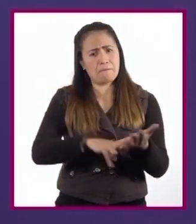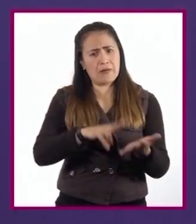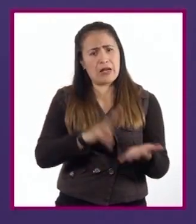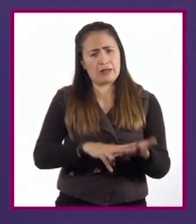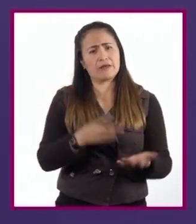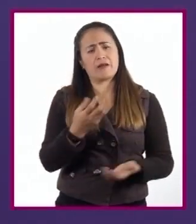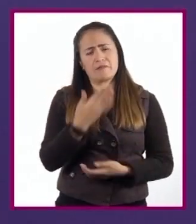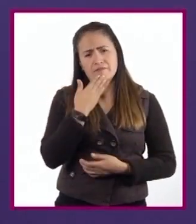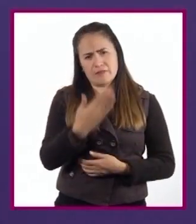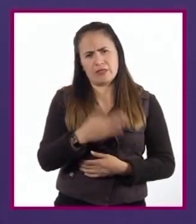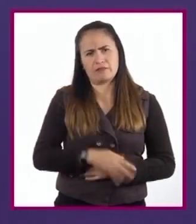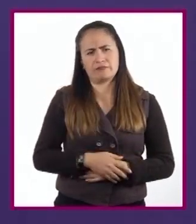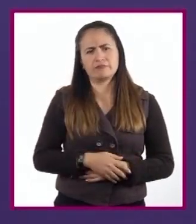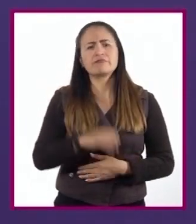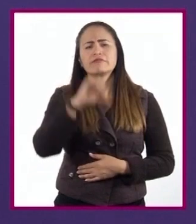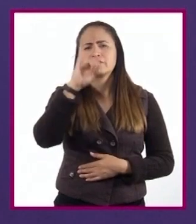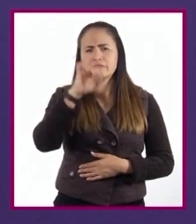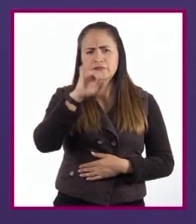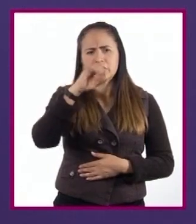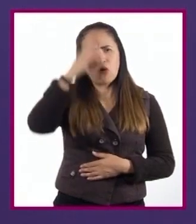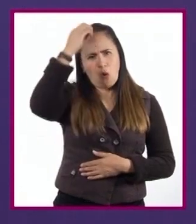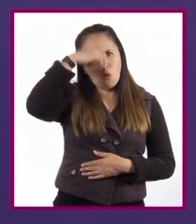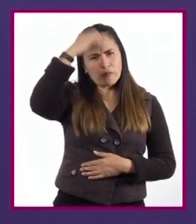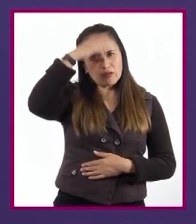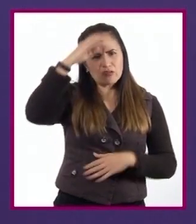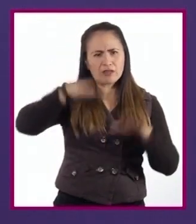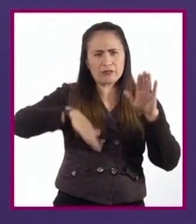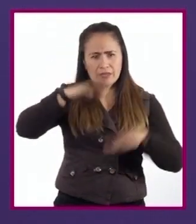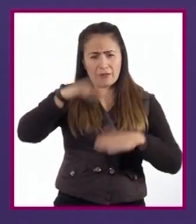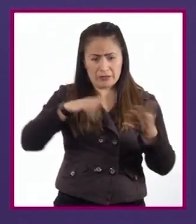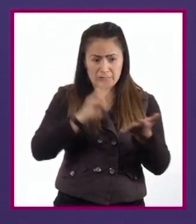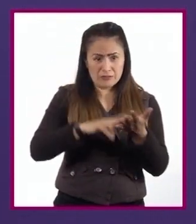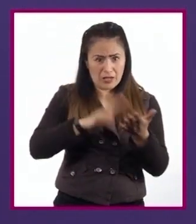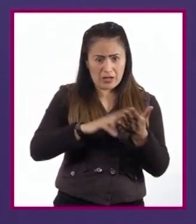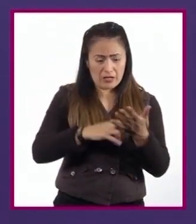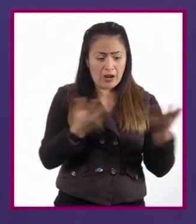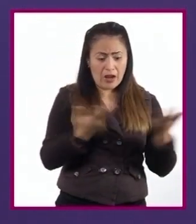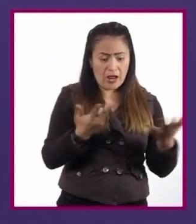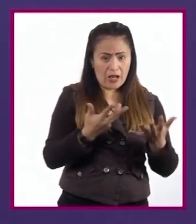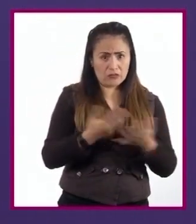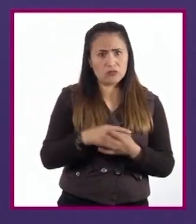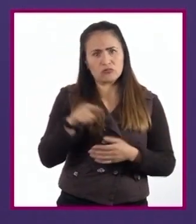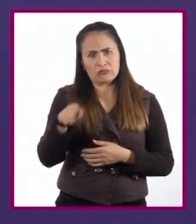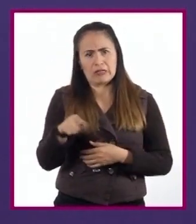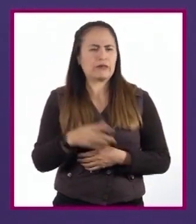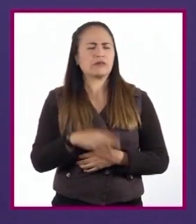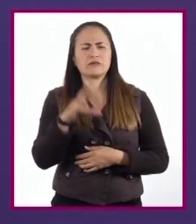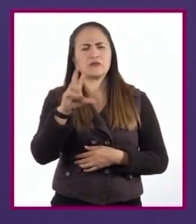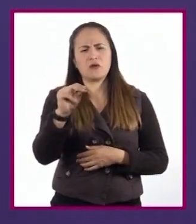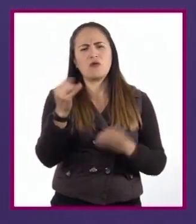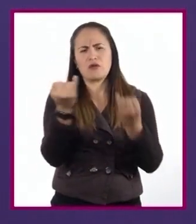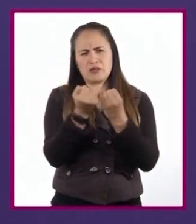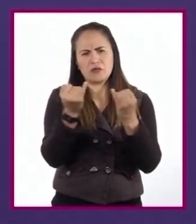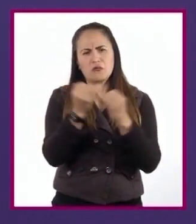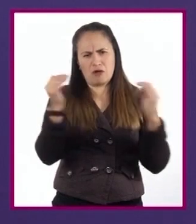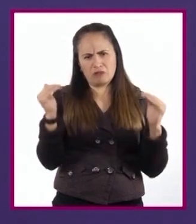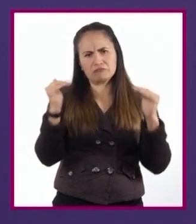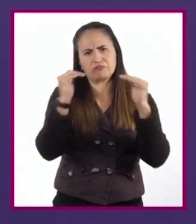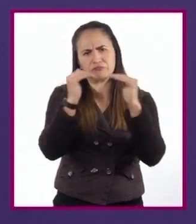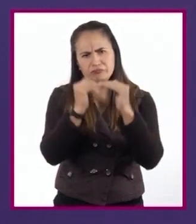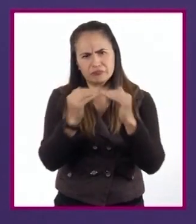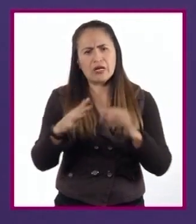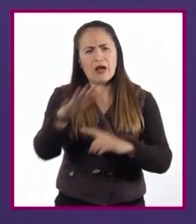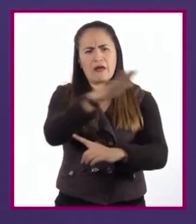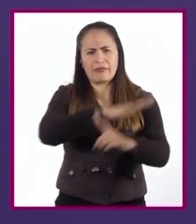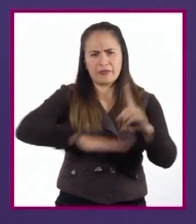opiniones suelen ser consideradas argumentos menos válidos que los hechos. Sin embargo, al momento de argumentar también influye el